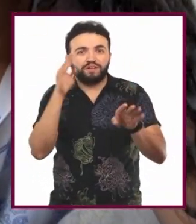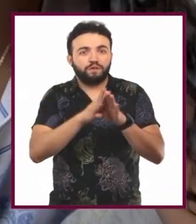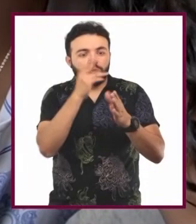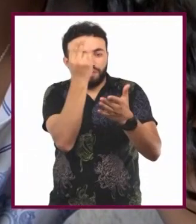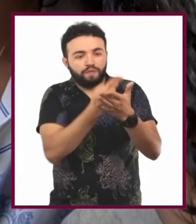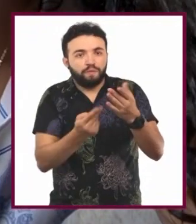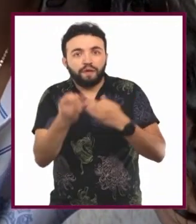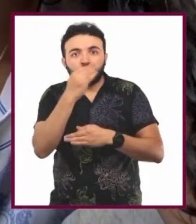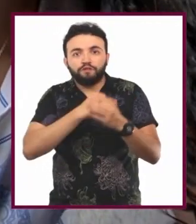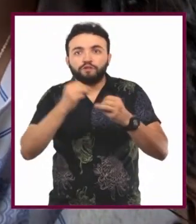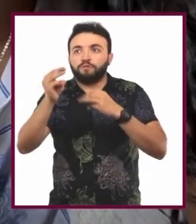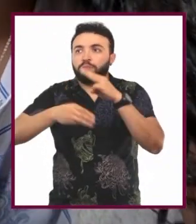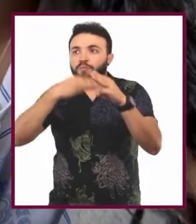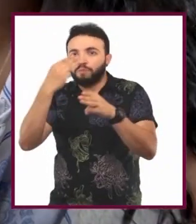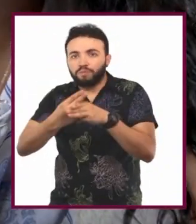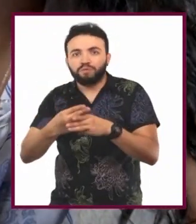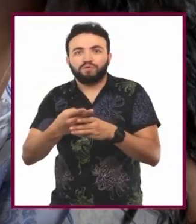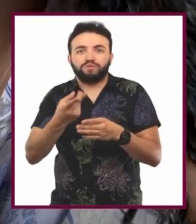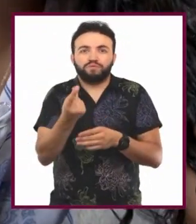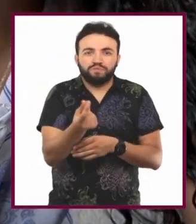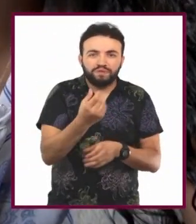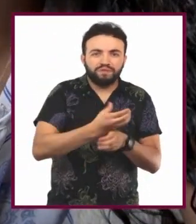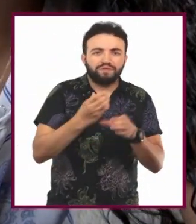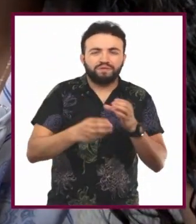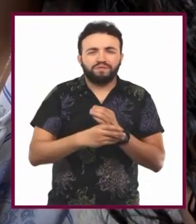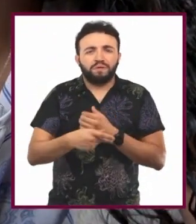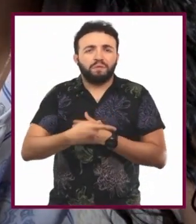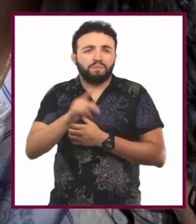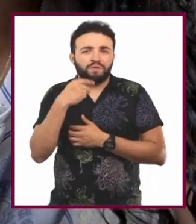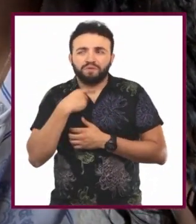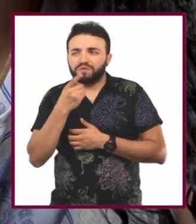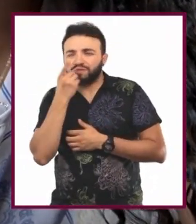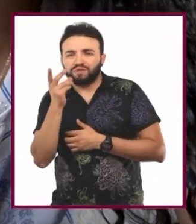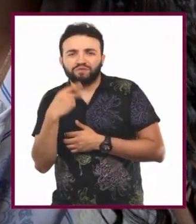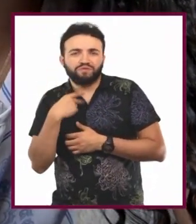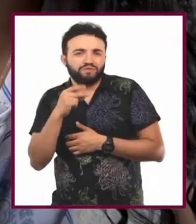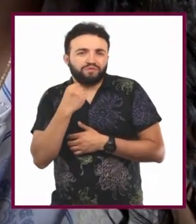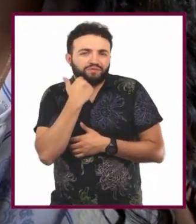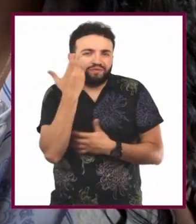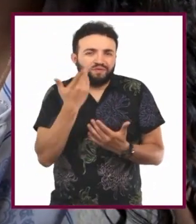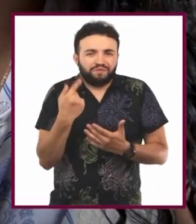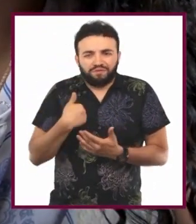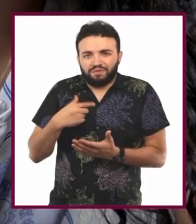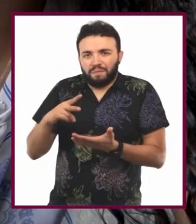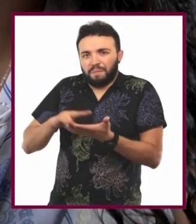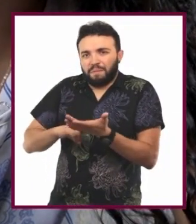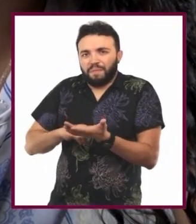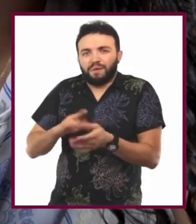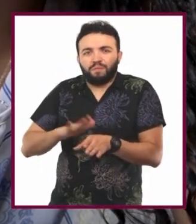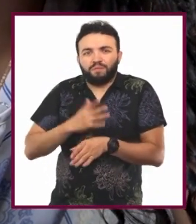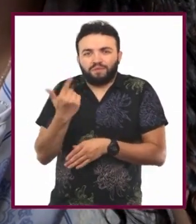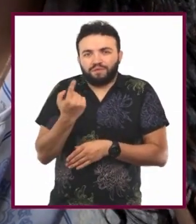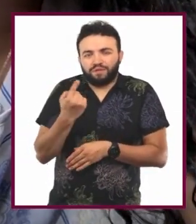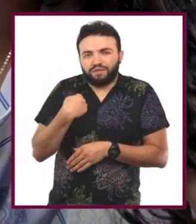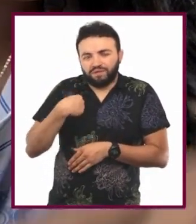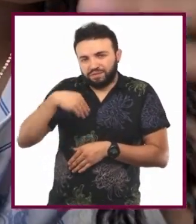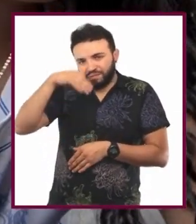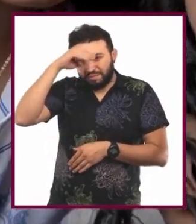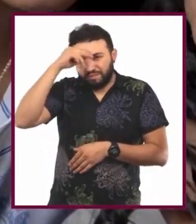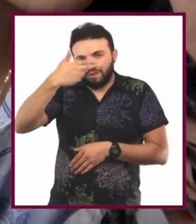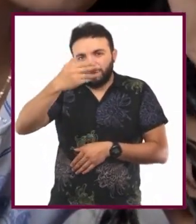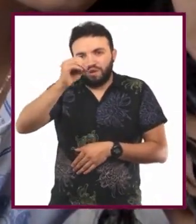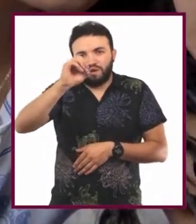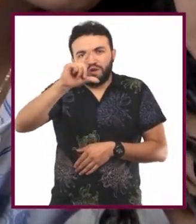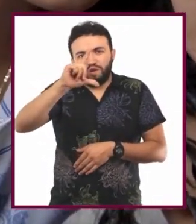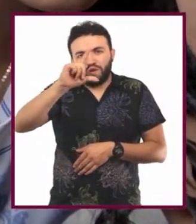planetas y mascotas. Pero yo ya le dije que no quiero ser la verde porque luego, luego me imagino a Hot y ya sabes cómo me pongo